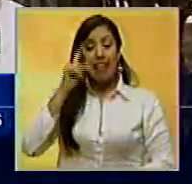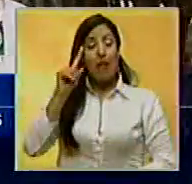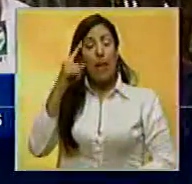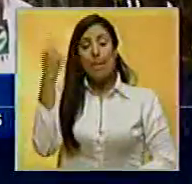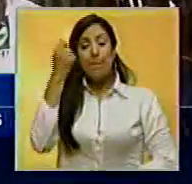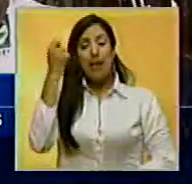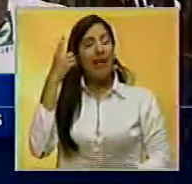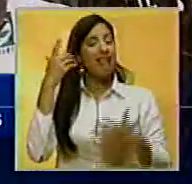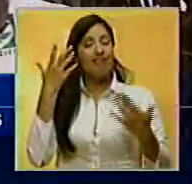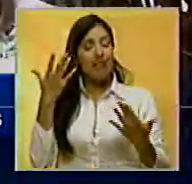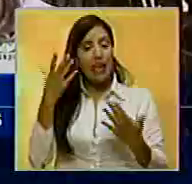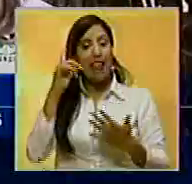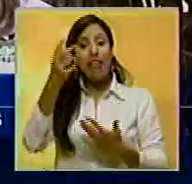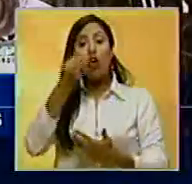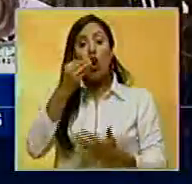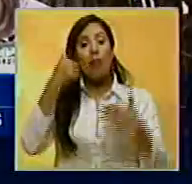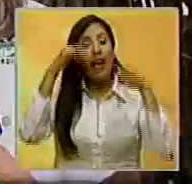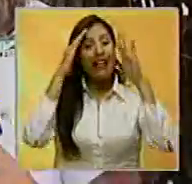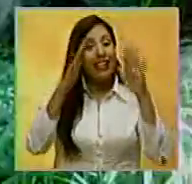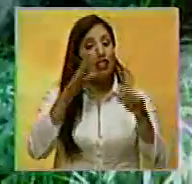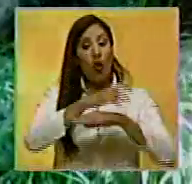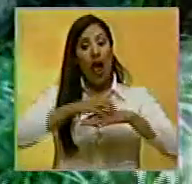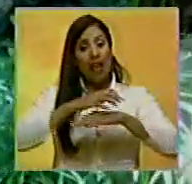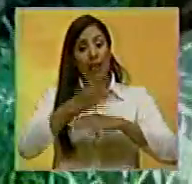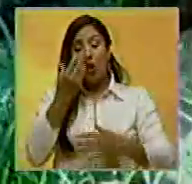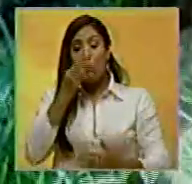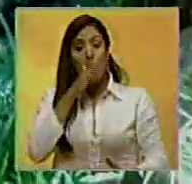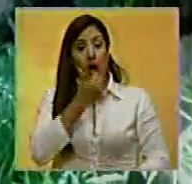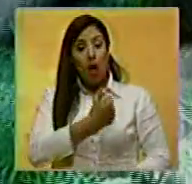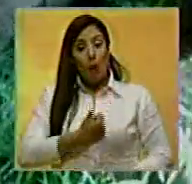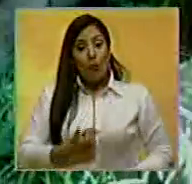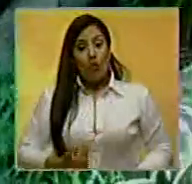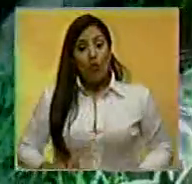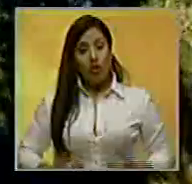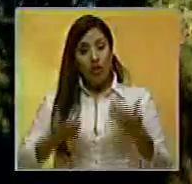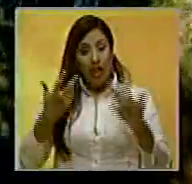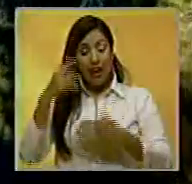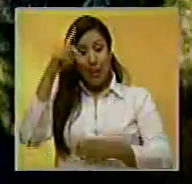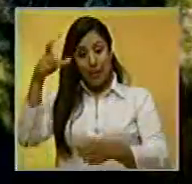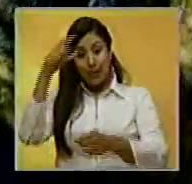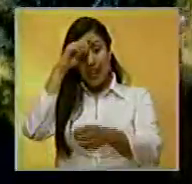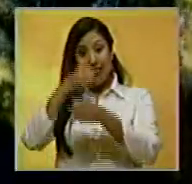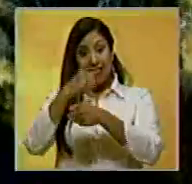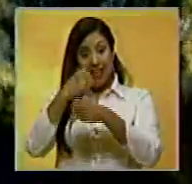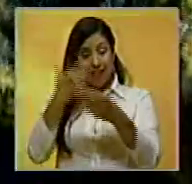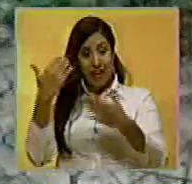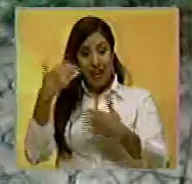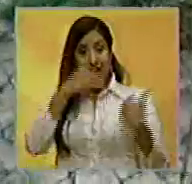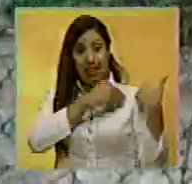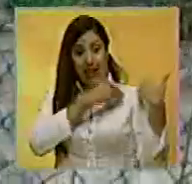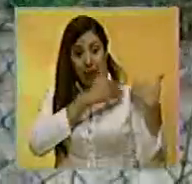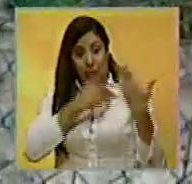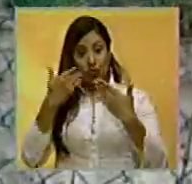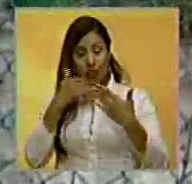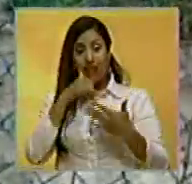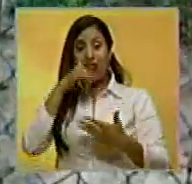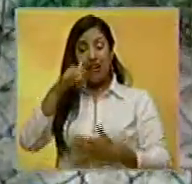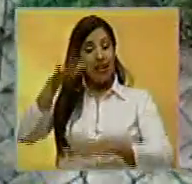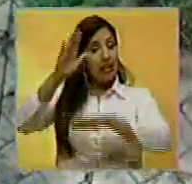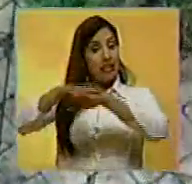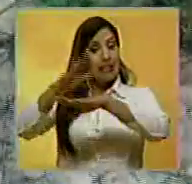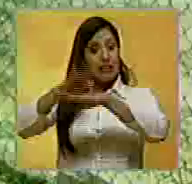primero que tienen que hacer es la alimentación de los animales. Decenas de empleados pertenecientes a Imparques han sido